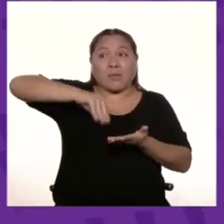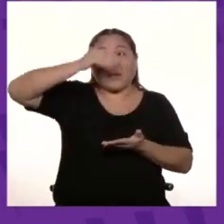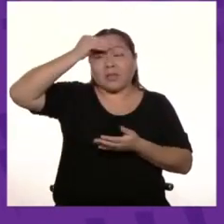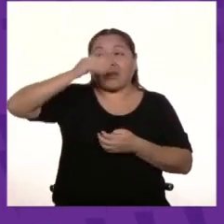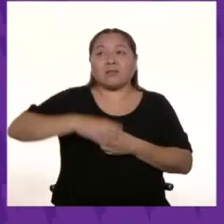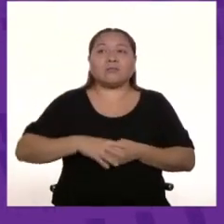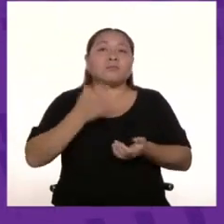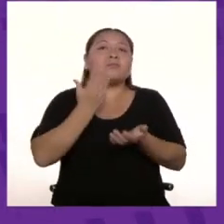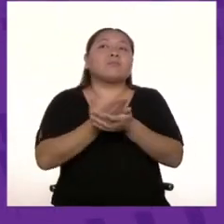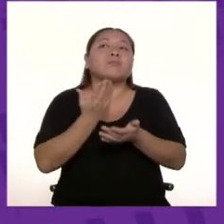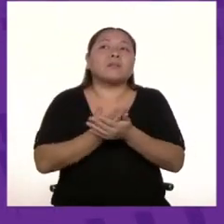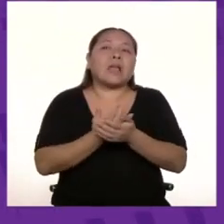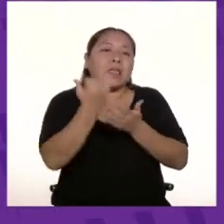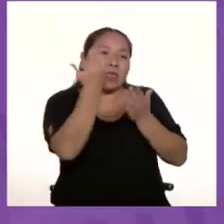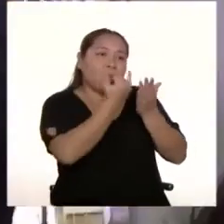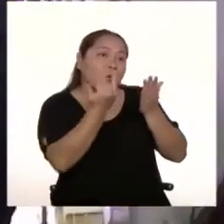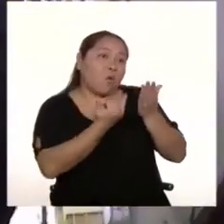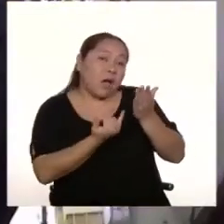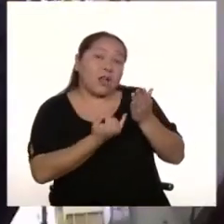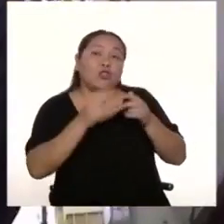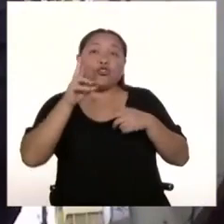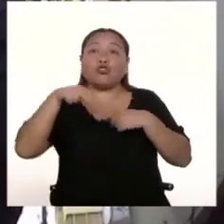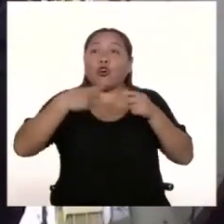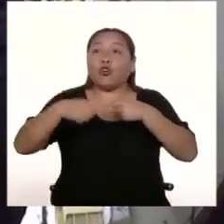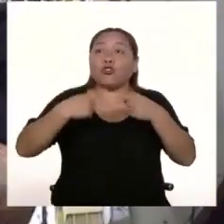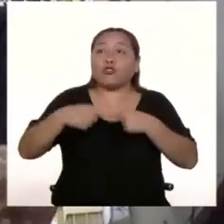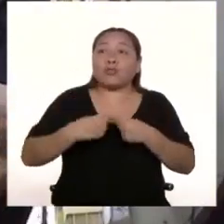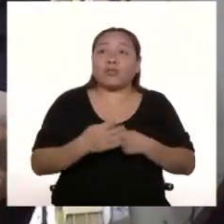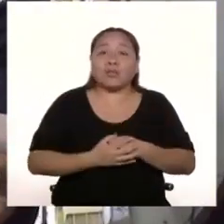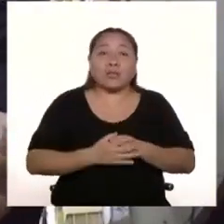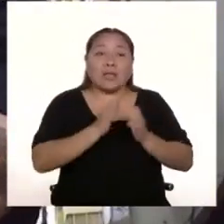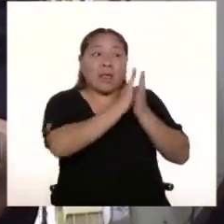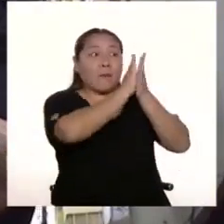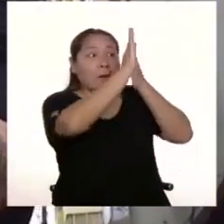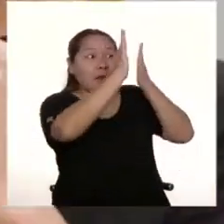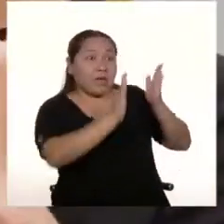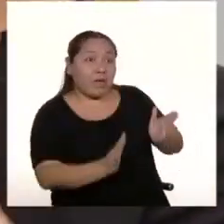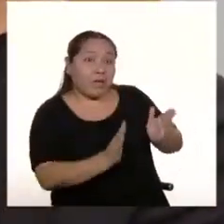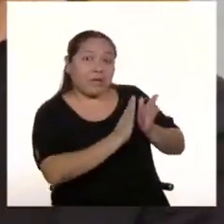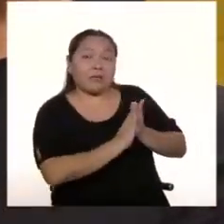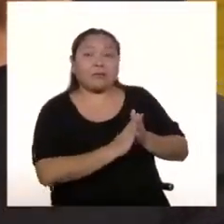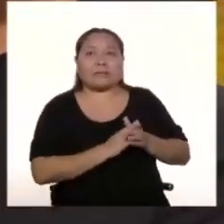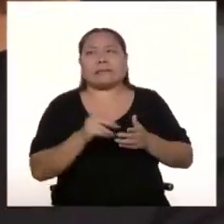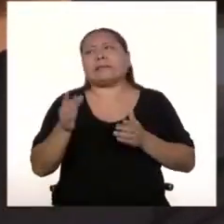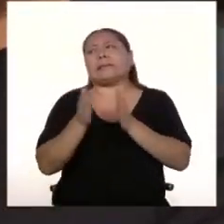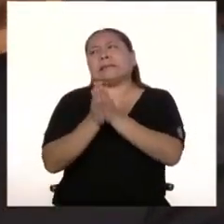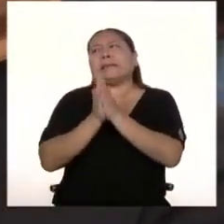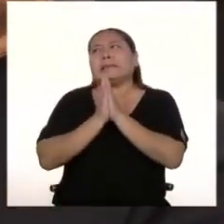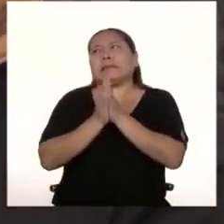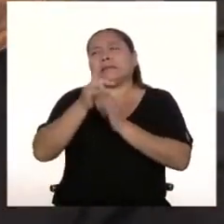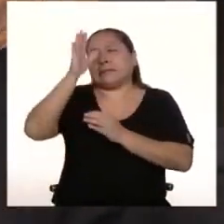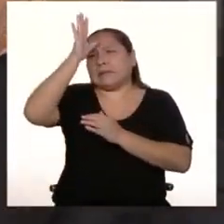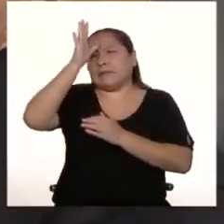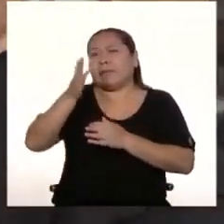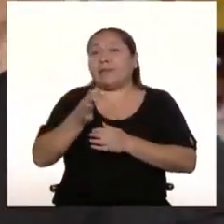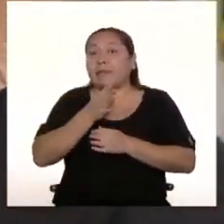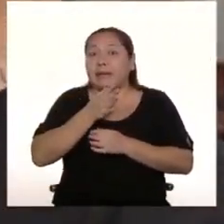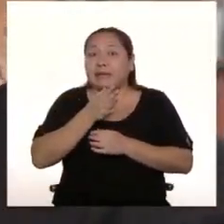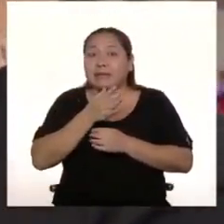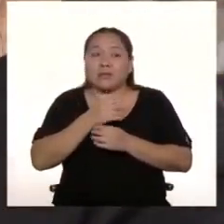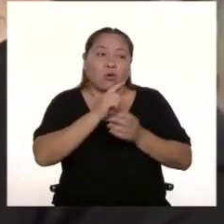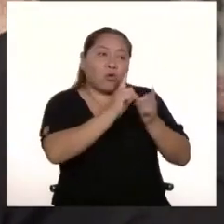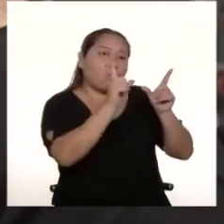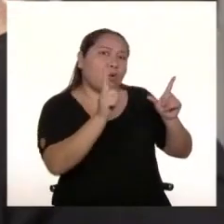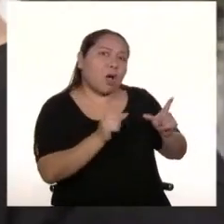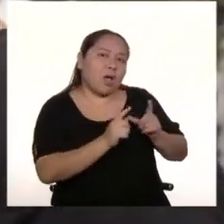ponerlo en práctica, practicar dibujar todos los días. Si tienes la pared de tu casa, convence a tu papás en algún espacio que tengas, o